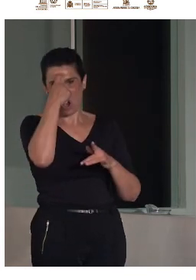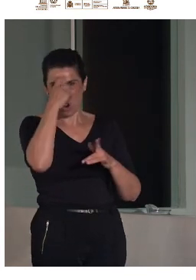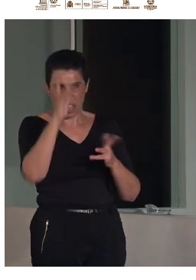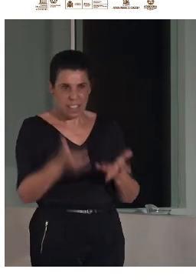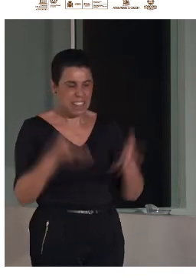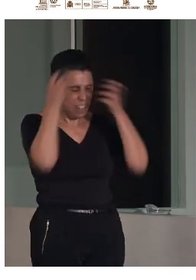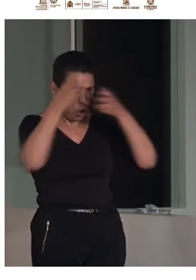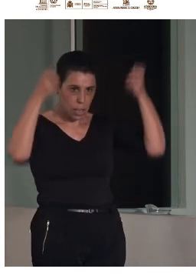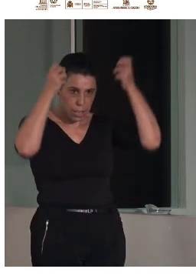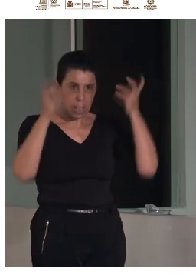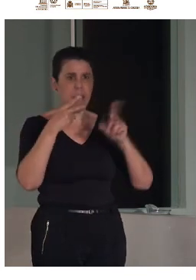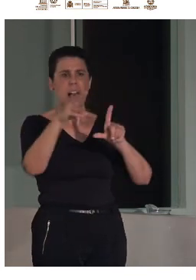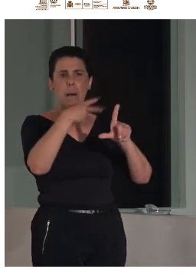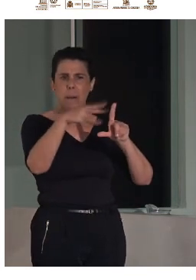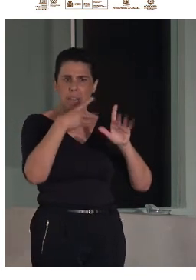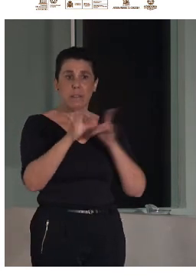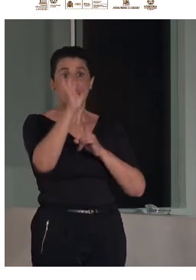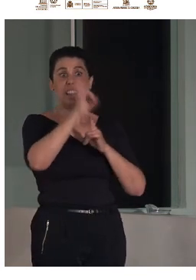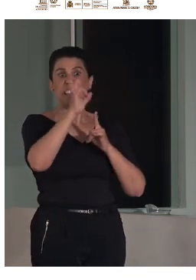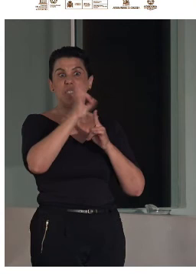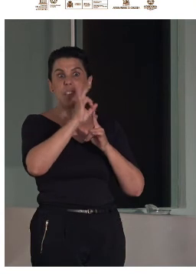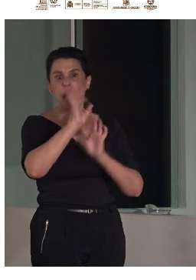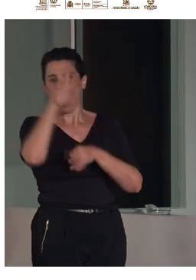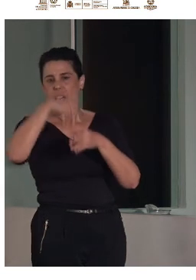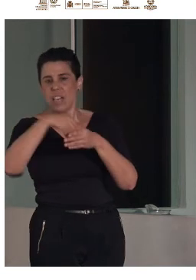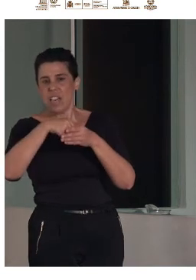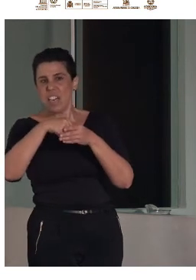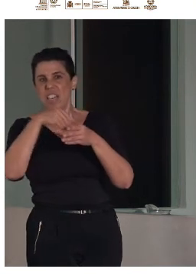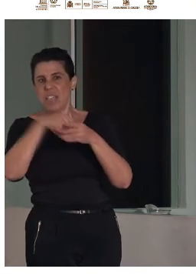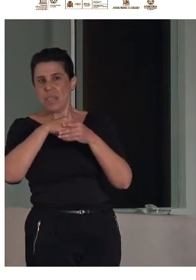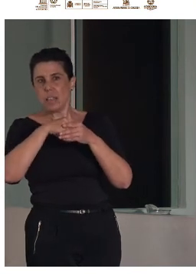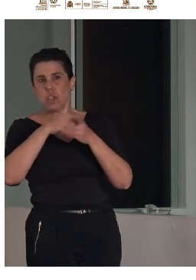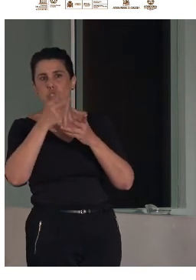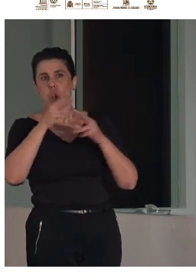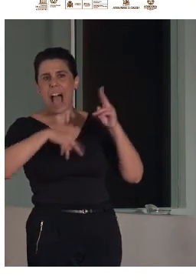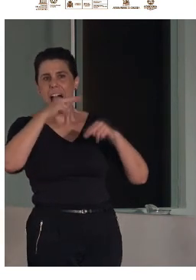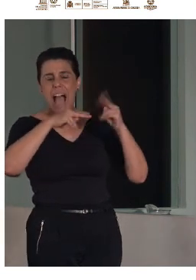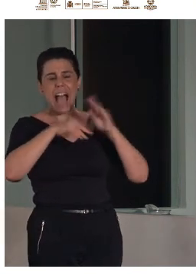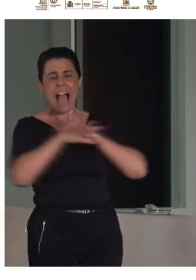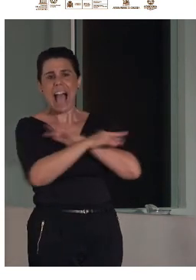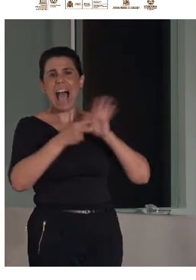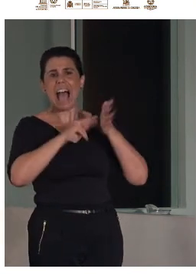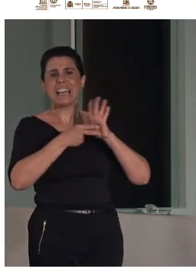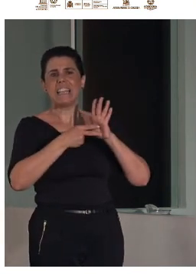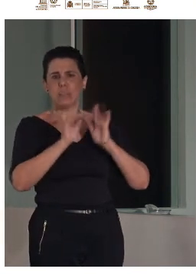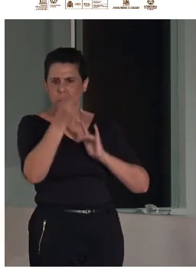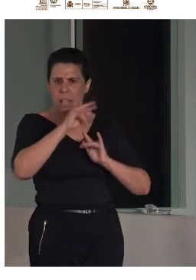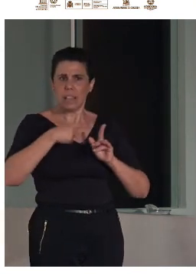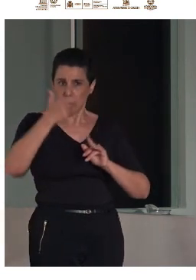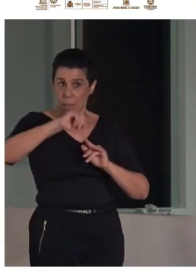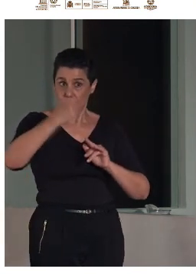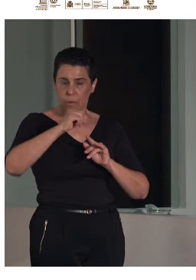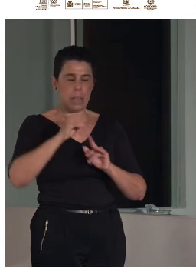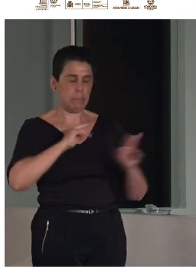¿qué intervención tiene la arquitectura? el entorno ¿validáis la arquitectura? Sí cuando hablaba de herramientas